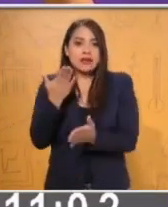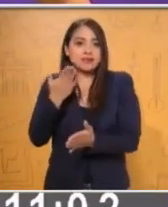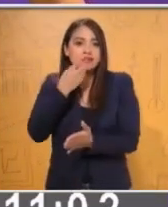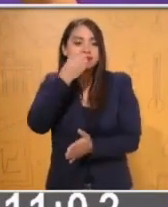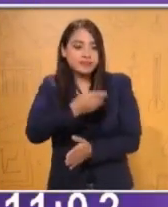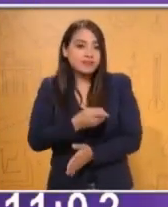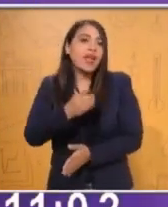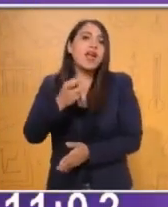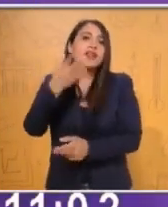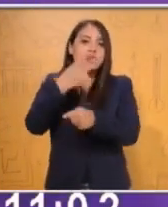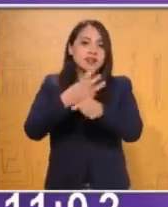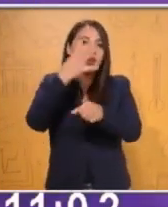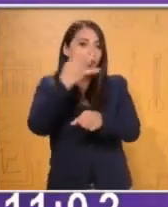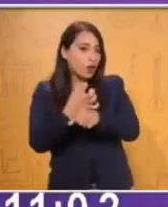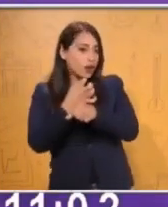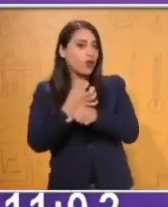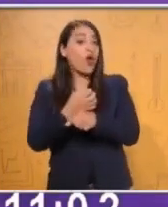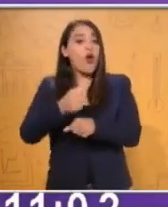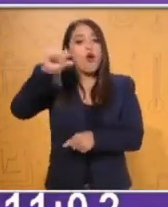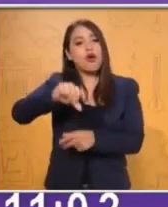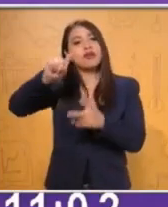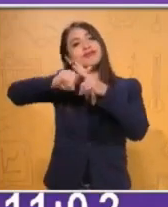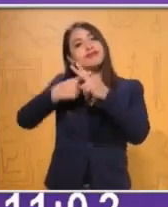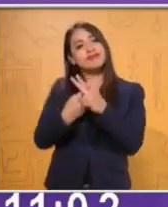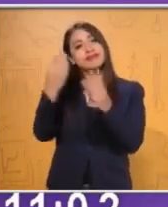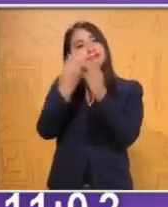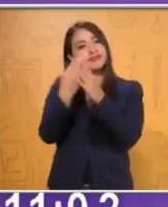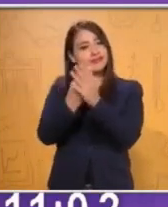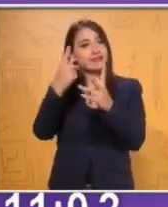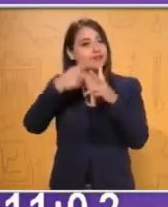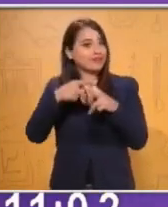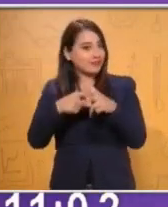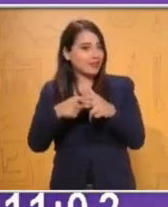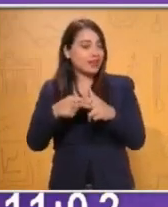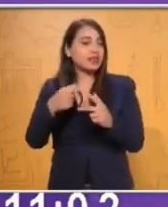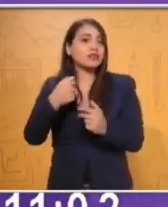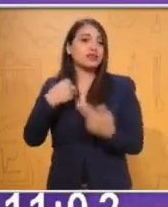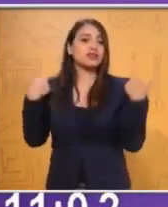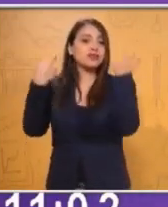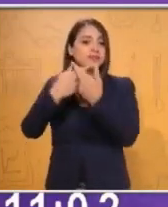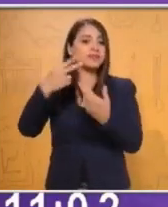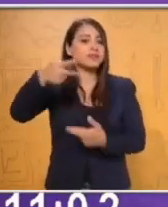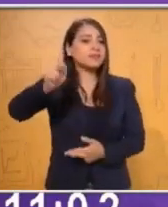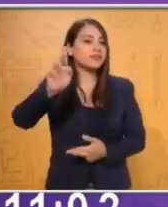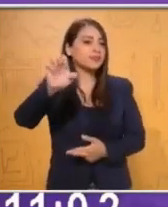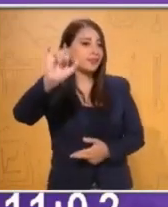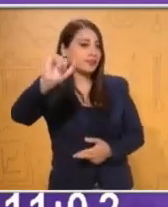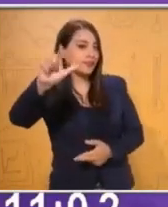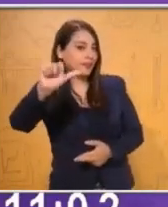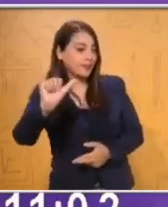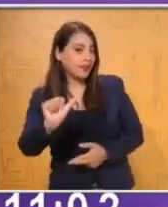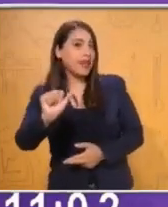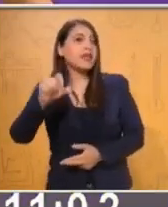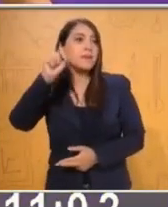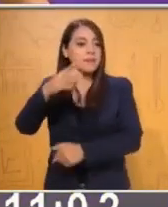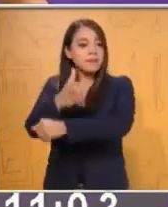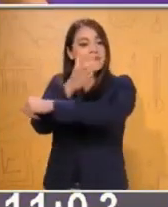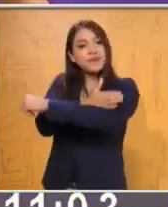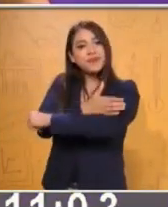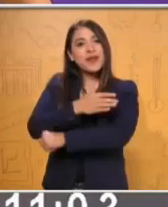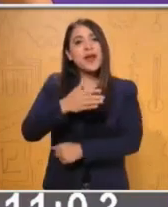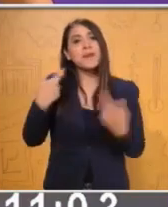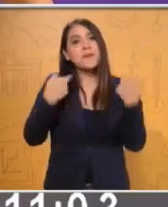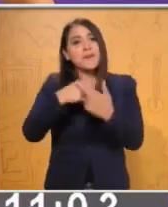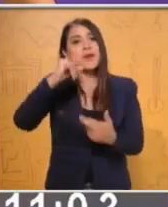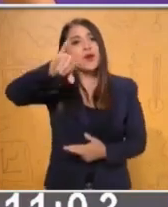grado de primaria y el día de hoy vamos a empezar con la clase de matemáticas. Soy la maestra Keila y tengo el gusto de que me acompañe el maestro Jorge